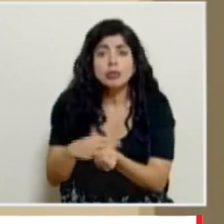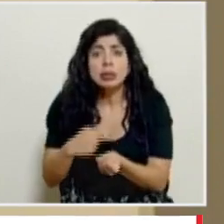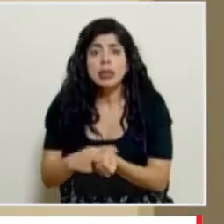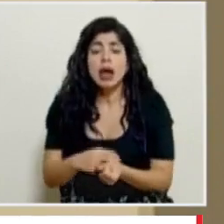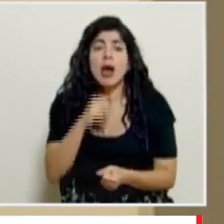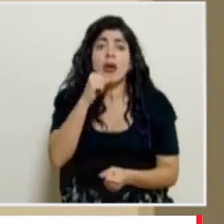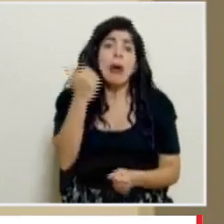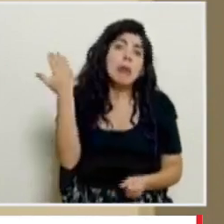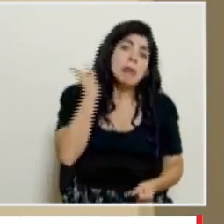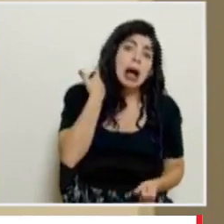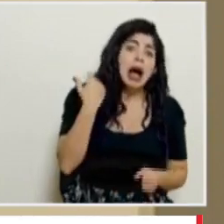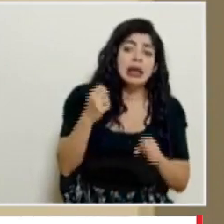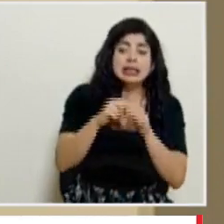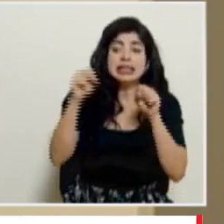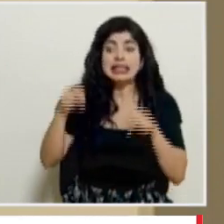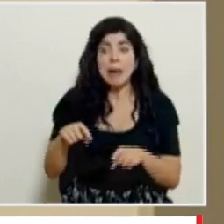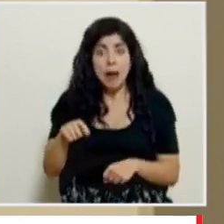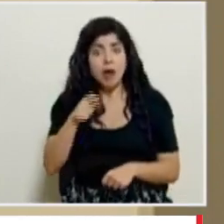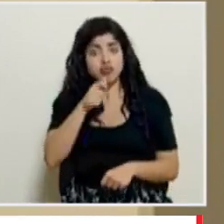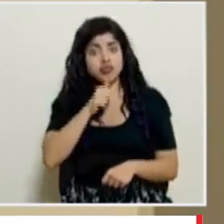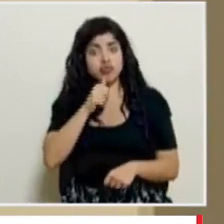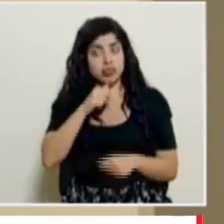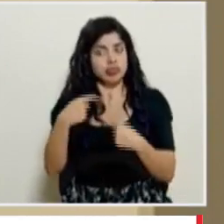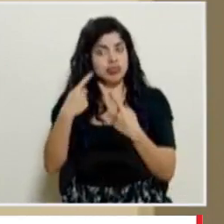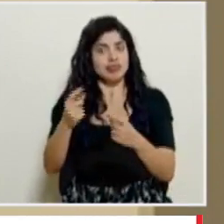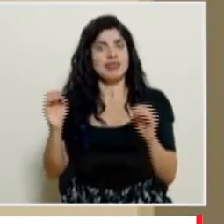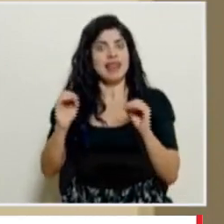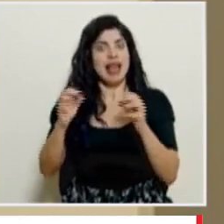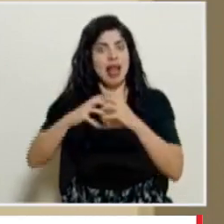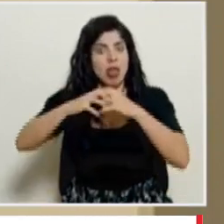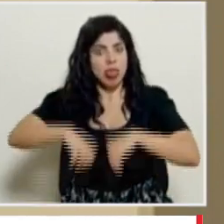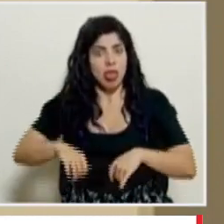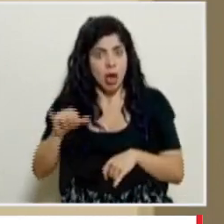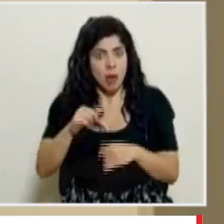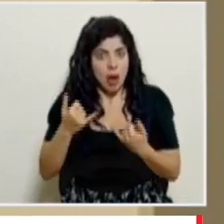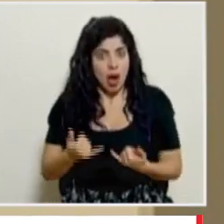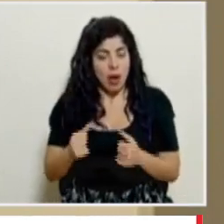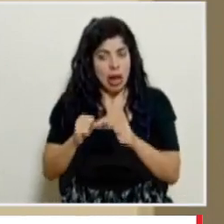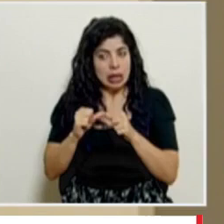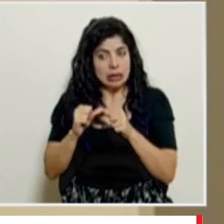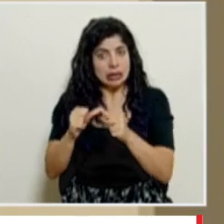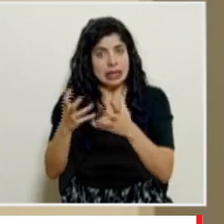rompiendo nuestro sistema que siempre ha aguantado porque no hemos tenido una situación tan extrema como esta